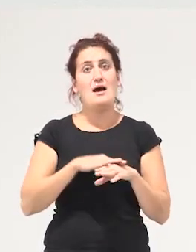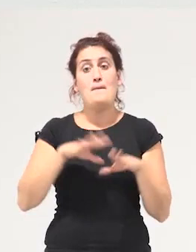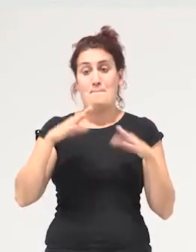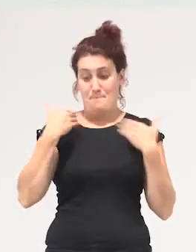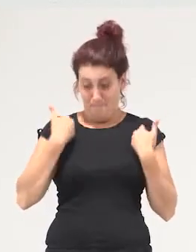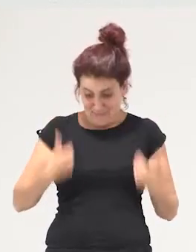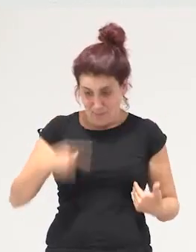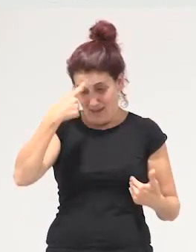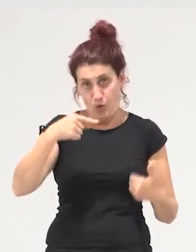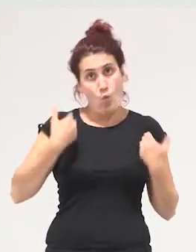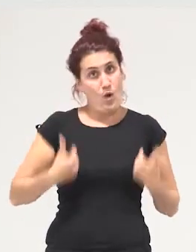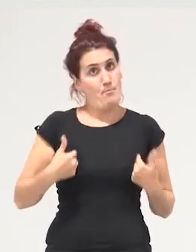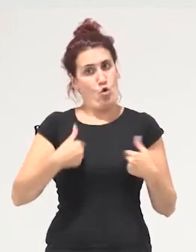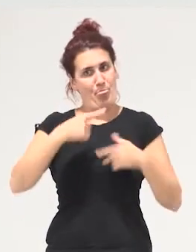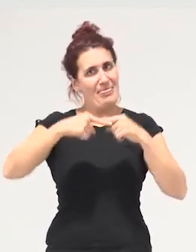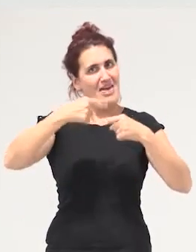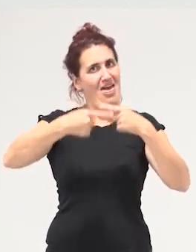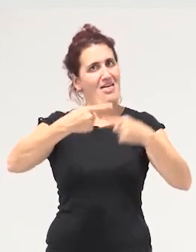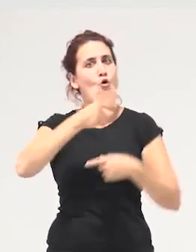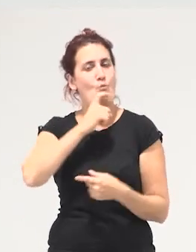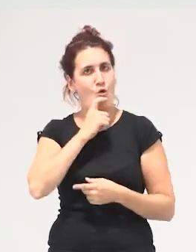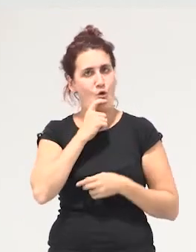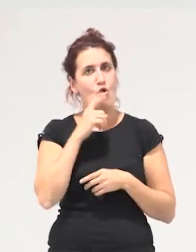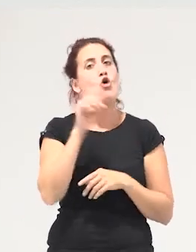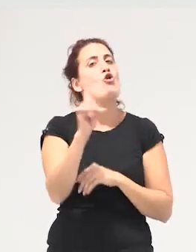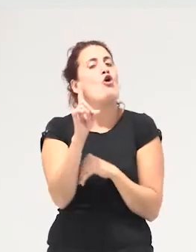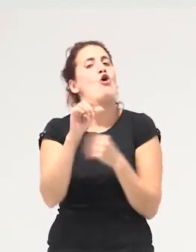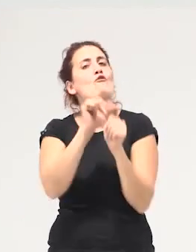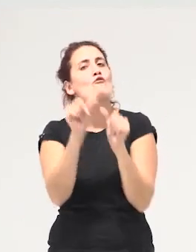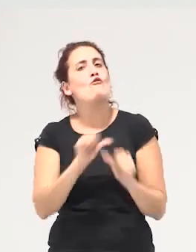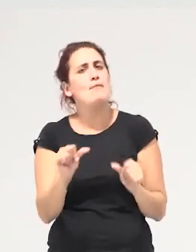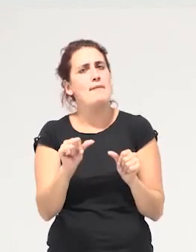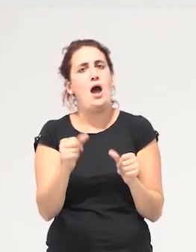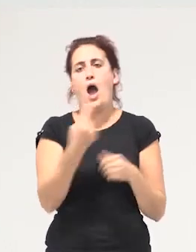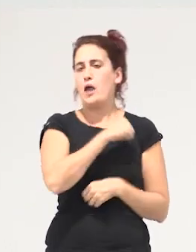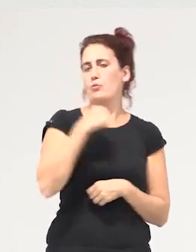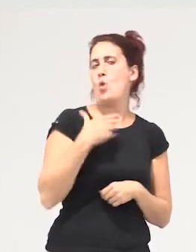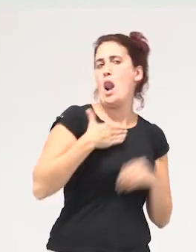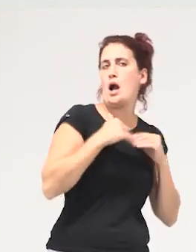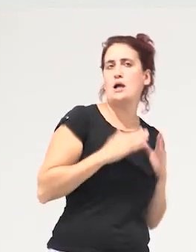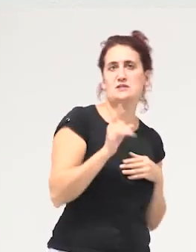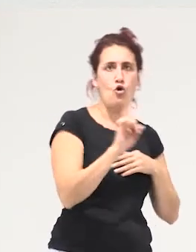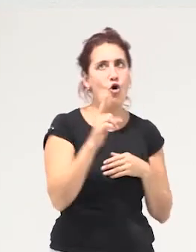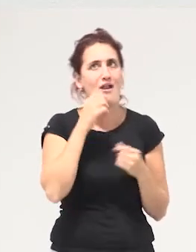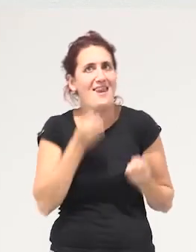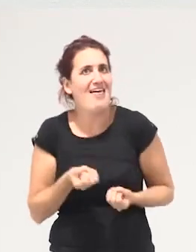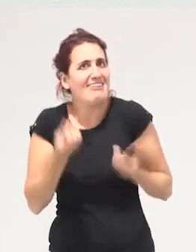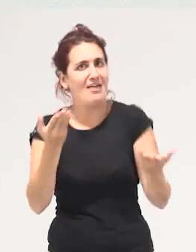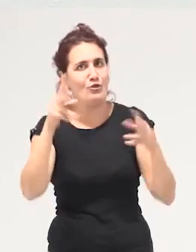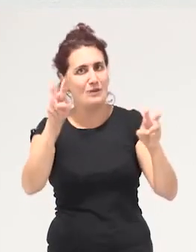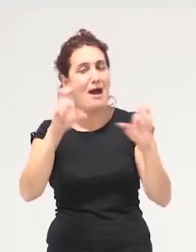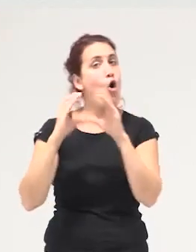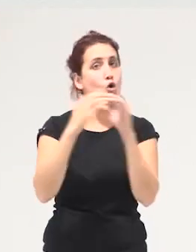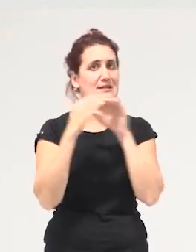nuestros cuerpos en el día a día ojo no de manera radicalmente individual cada quien en su casa sino avanzando hacia formas más